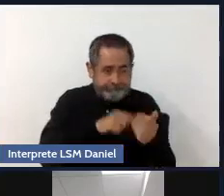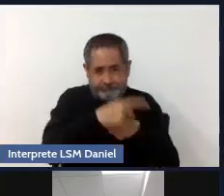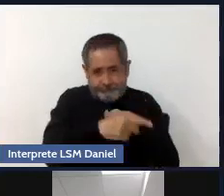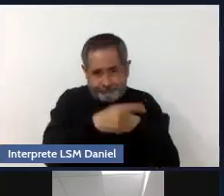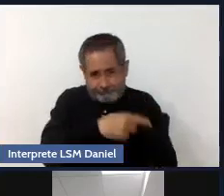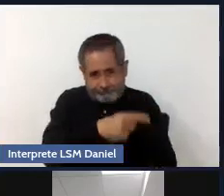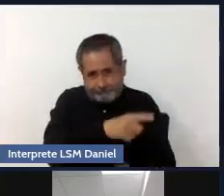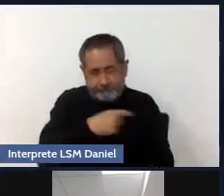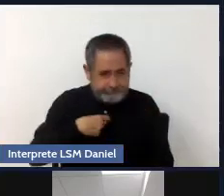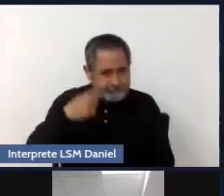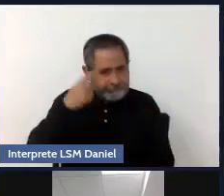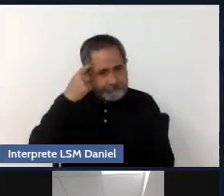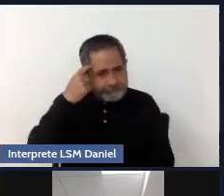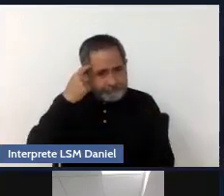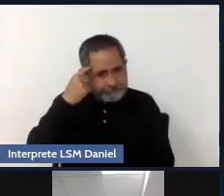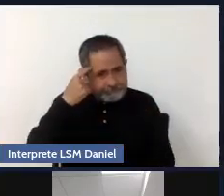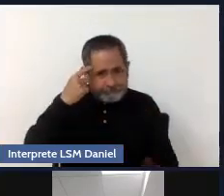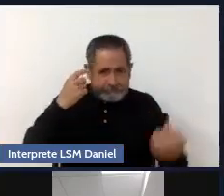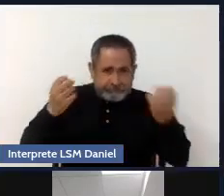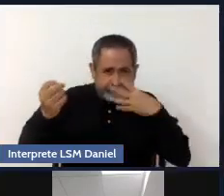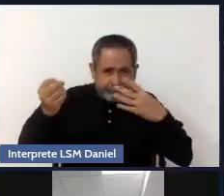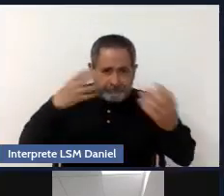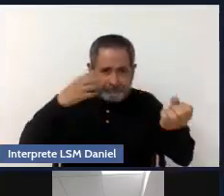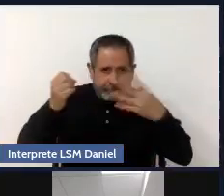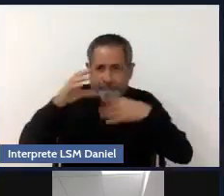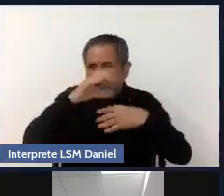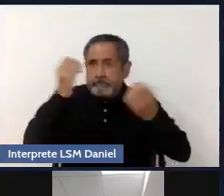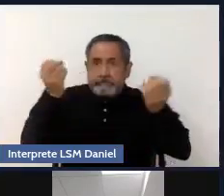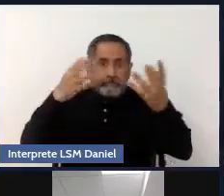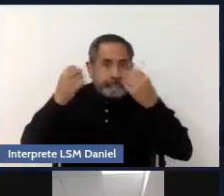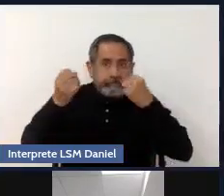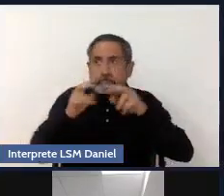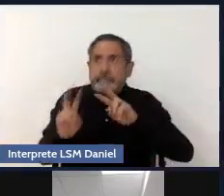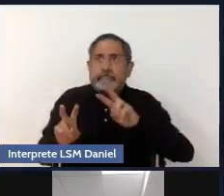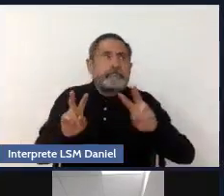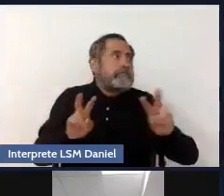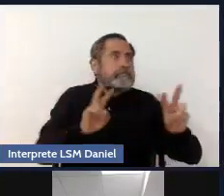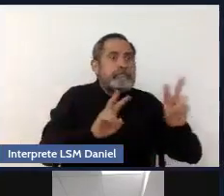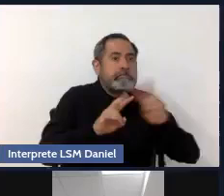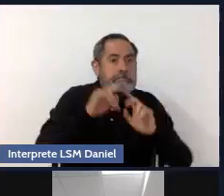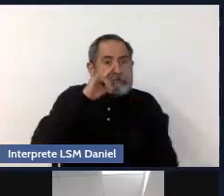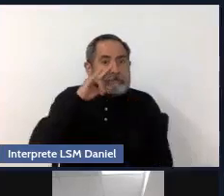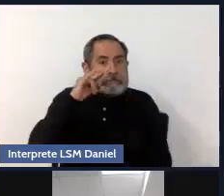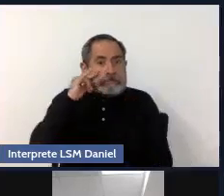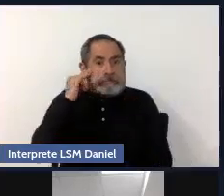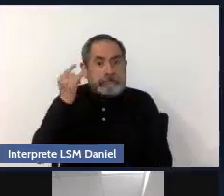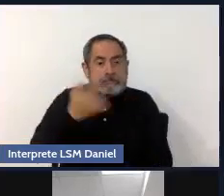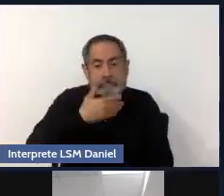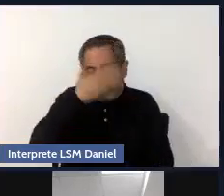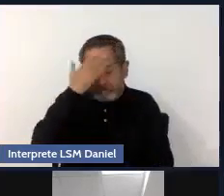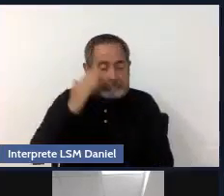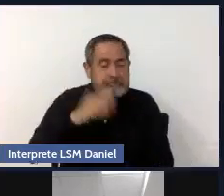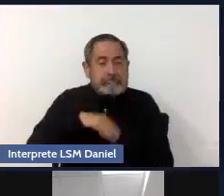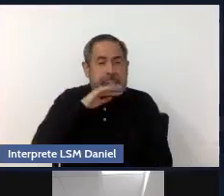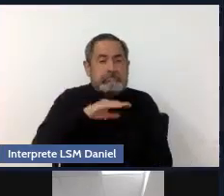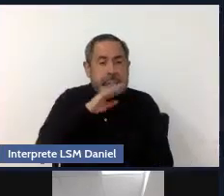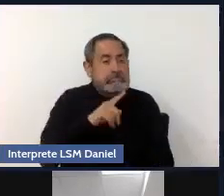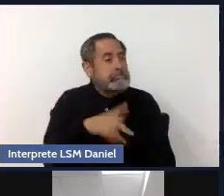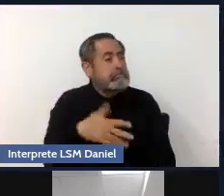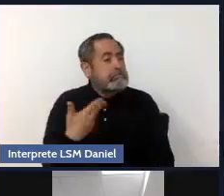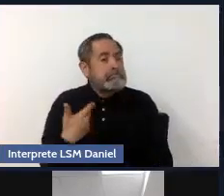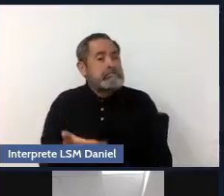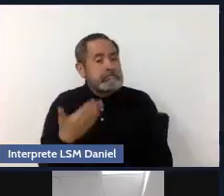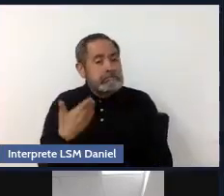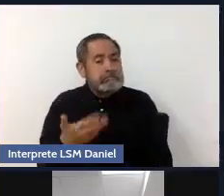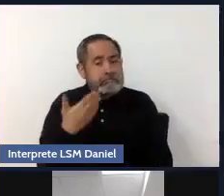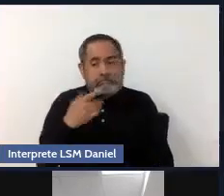con todos estos mensajes, esta percepción se va diluyendo, la vamos normalizando. Entonces, dejamos de